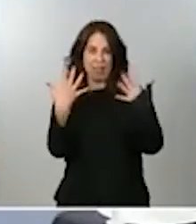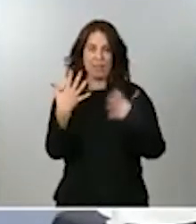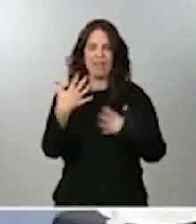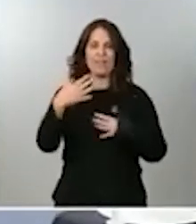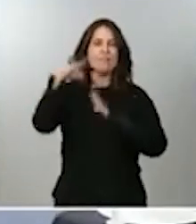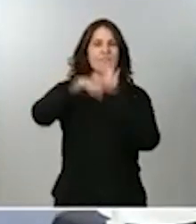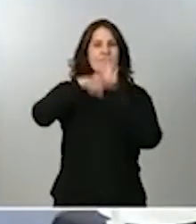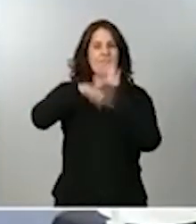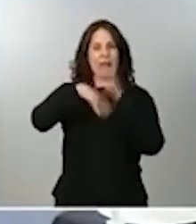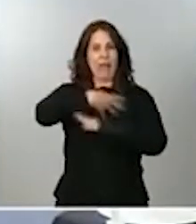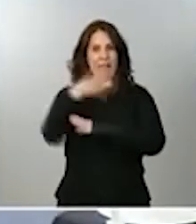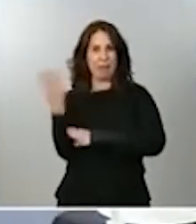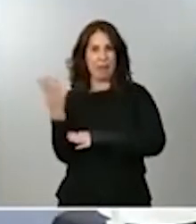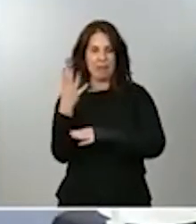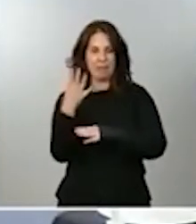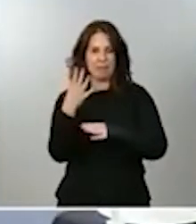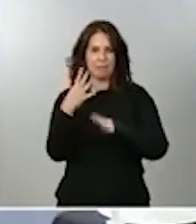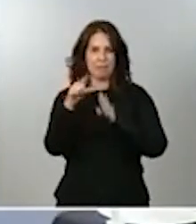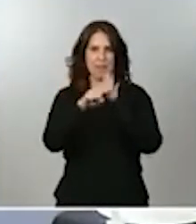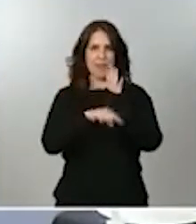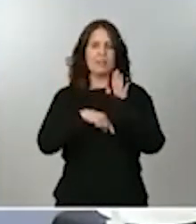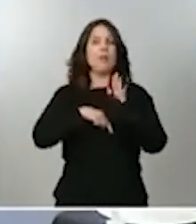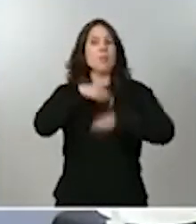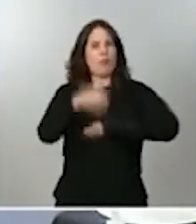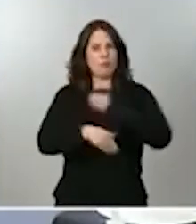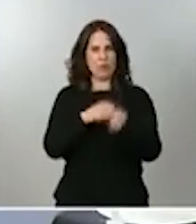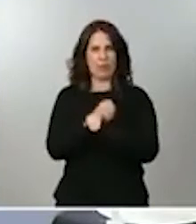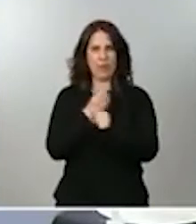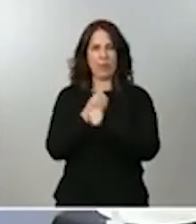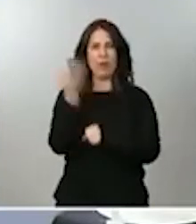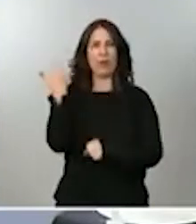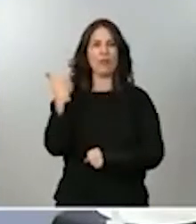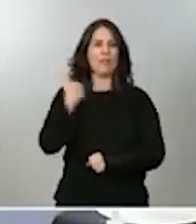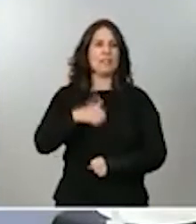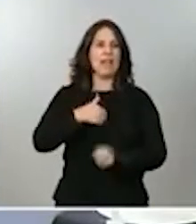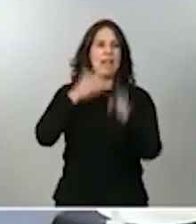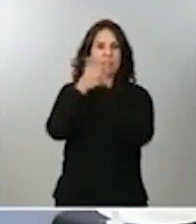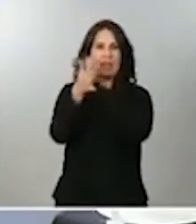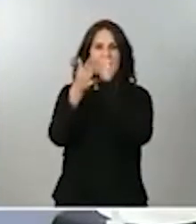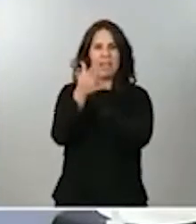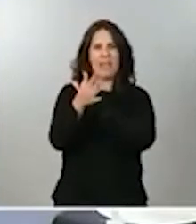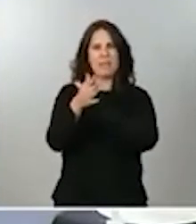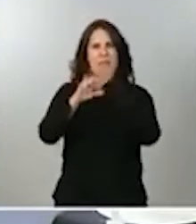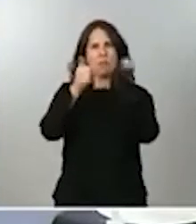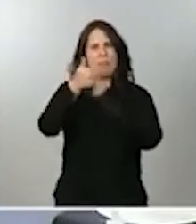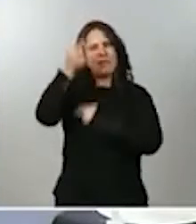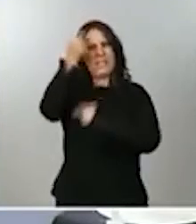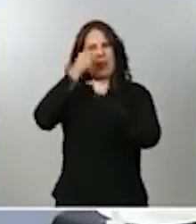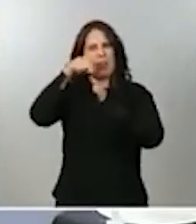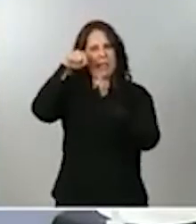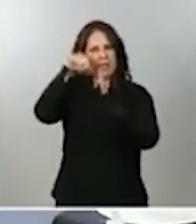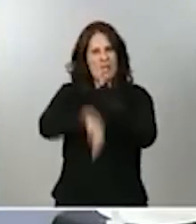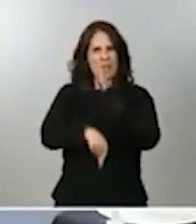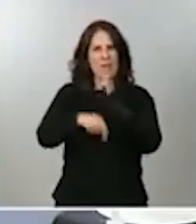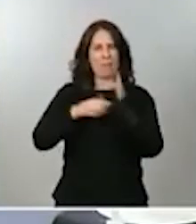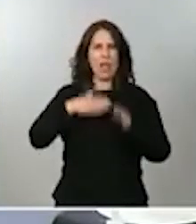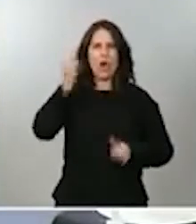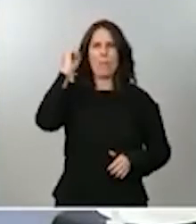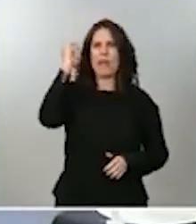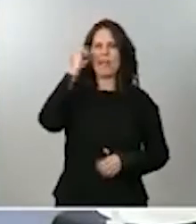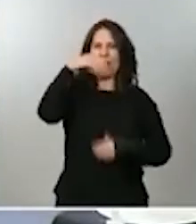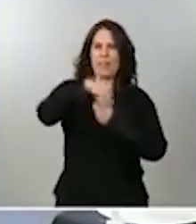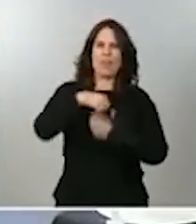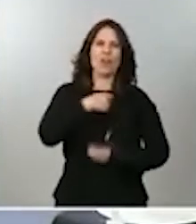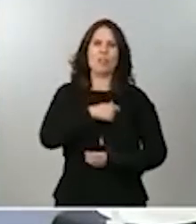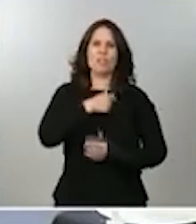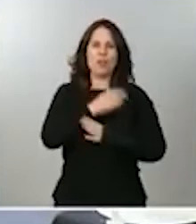cuestiones están en proceso de trabajo. Lo expliqué el otro día de una forma un poco más detallada en mi comparecencia en la Comisión de Igualdad del Congreso de